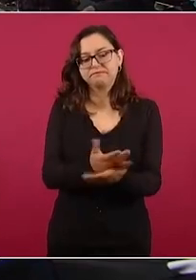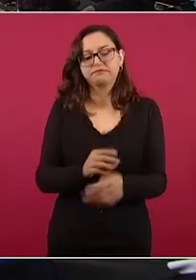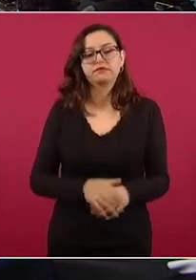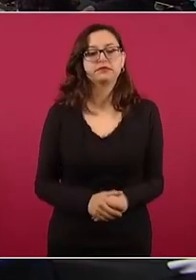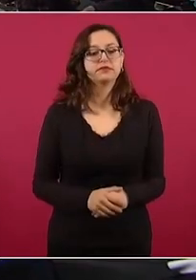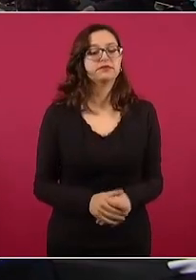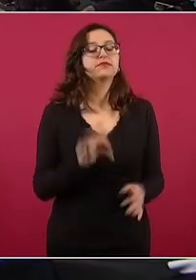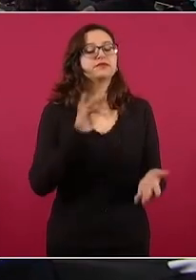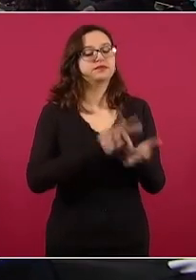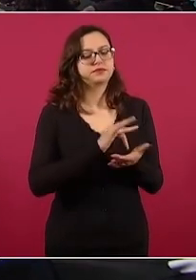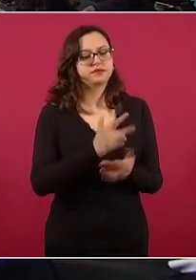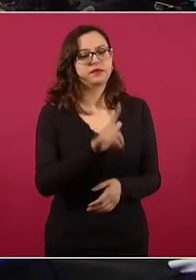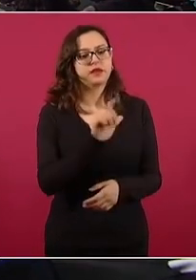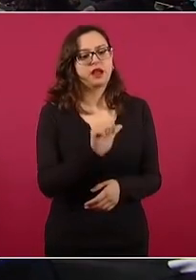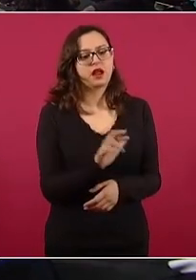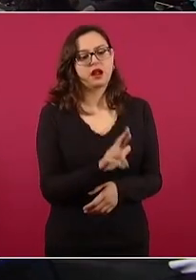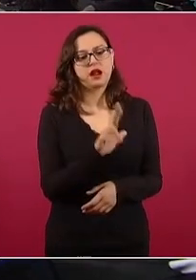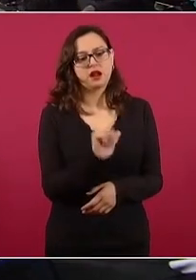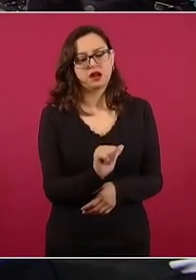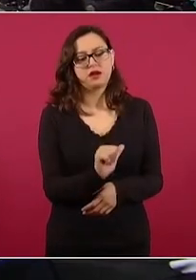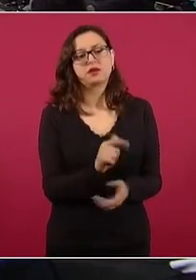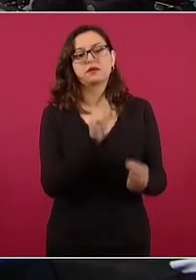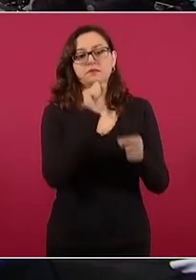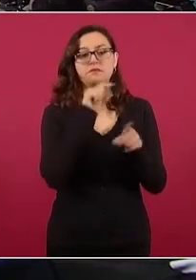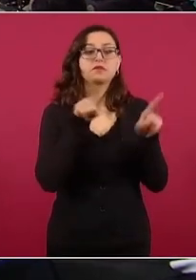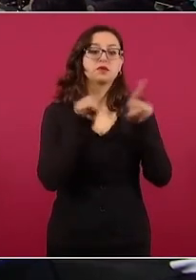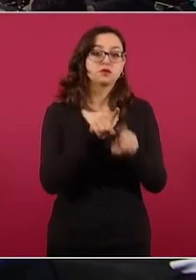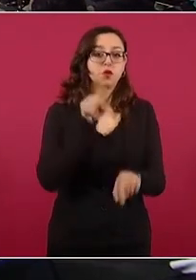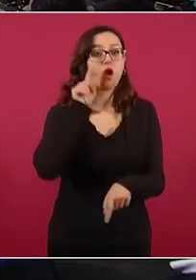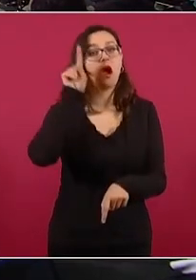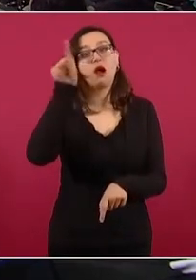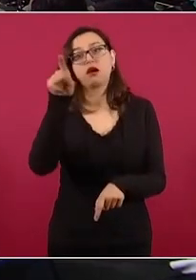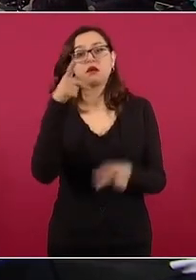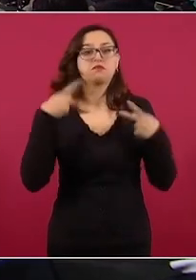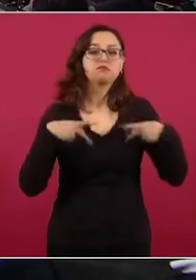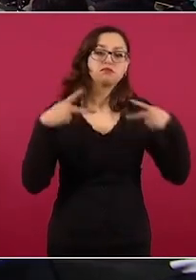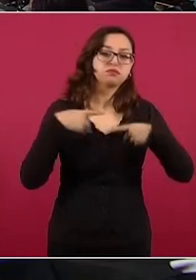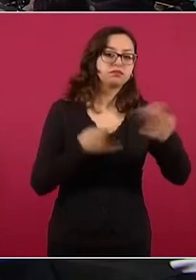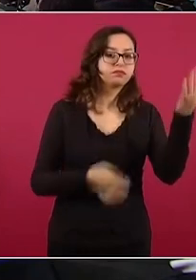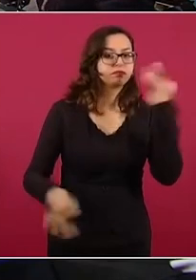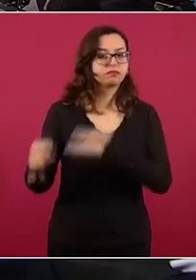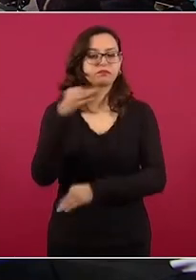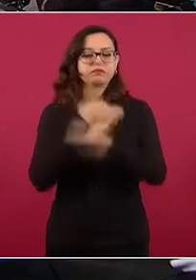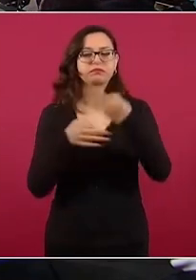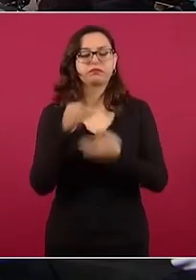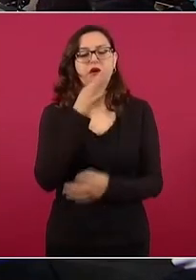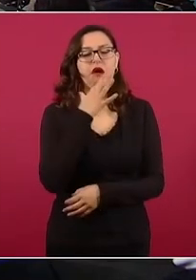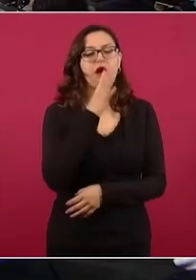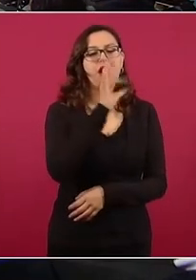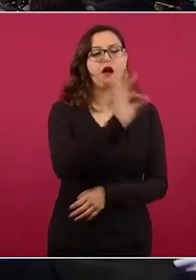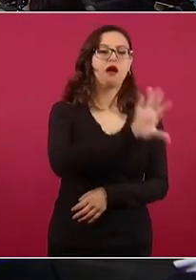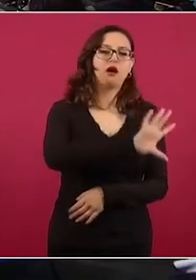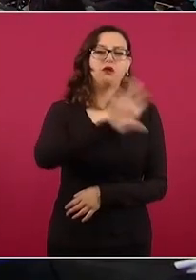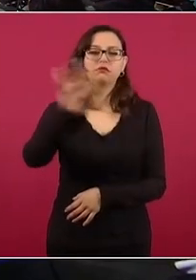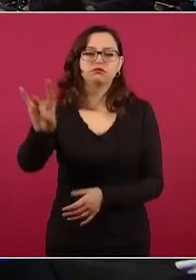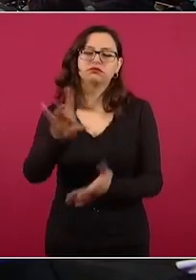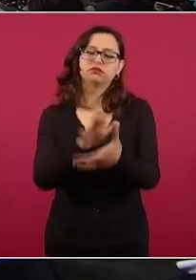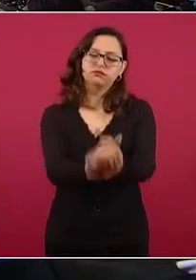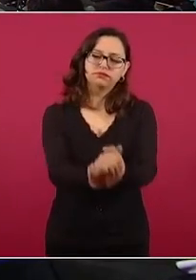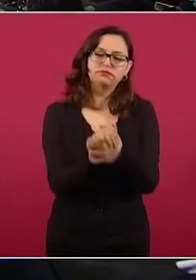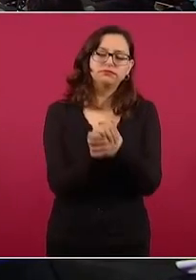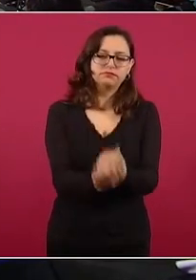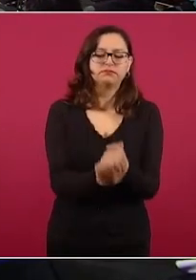Un saludo a todos los que están trabajando sin perder